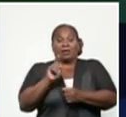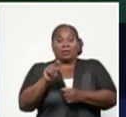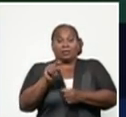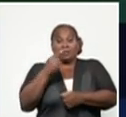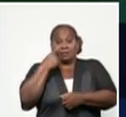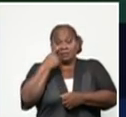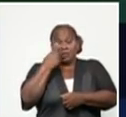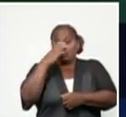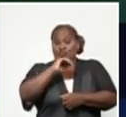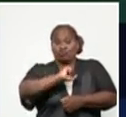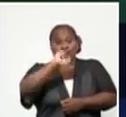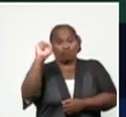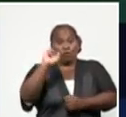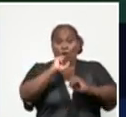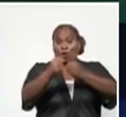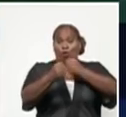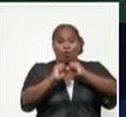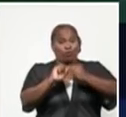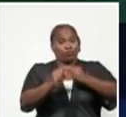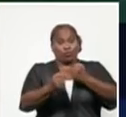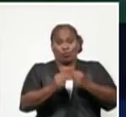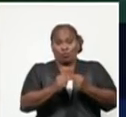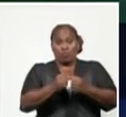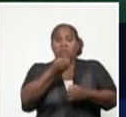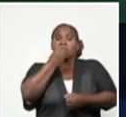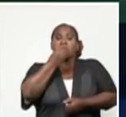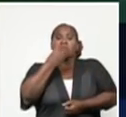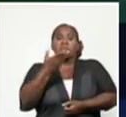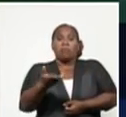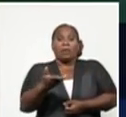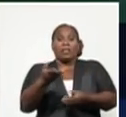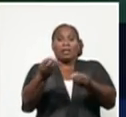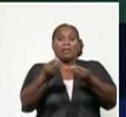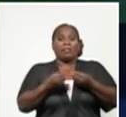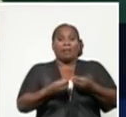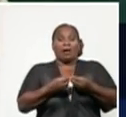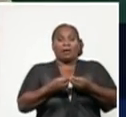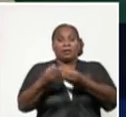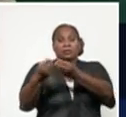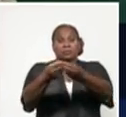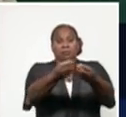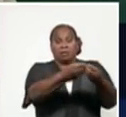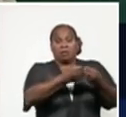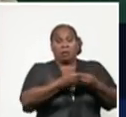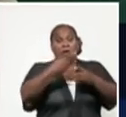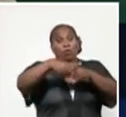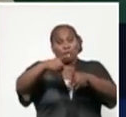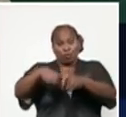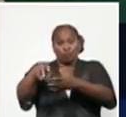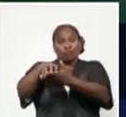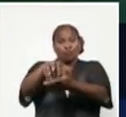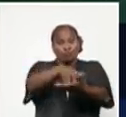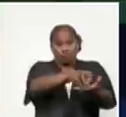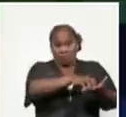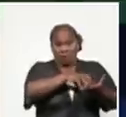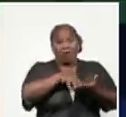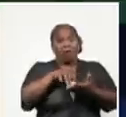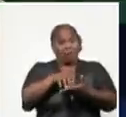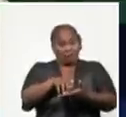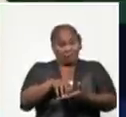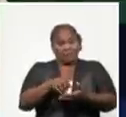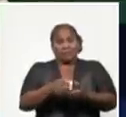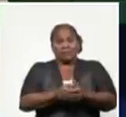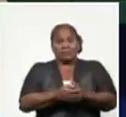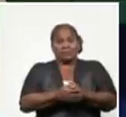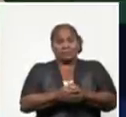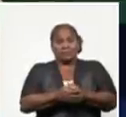se logre un control inmediato puede generar una transmisión a otros lugares, como nos ha estado ocurriendo a partir de estos eventos.